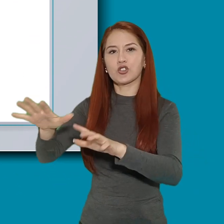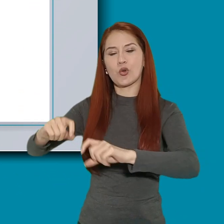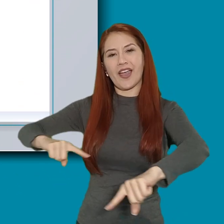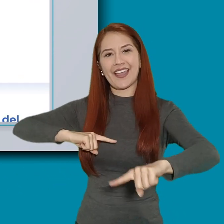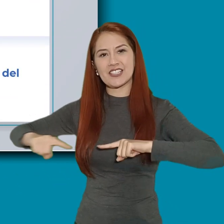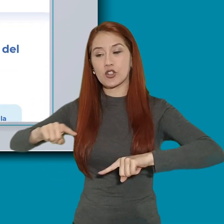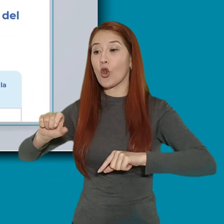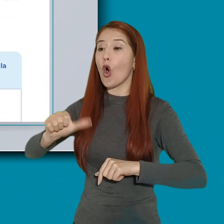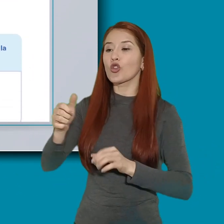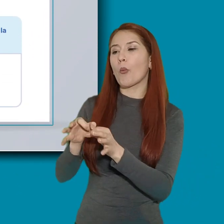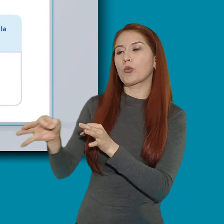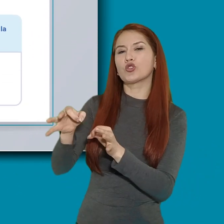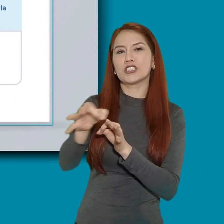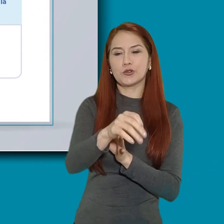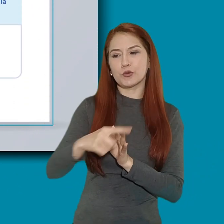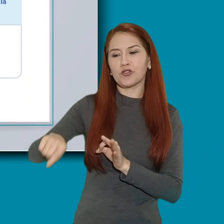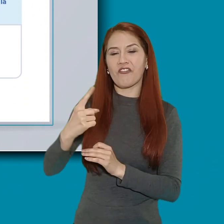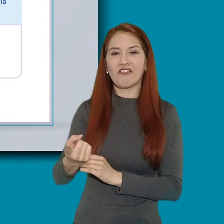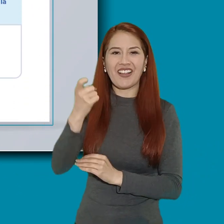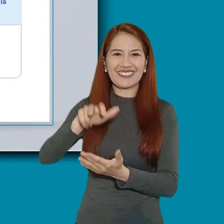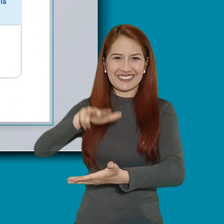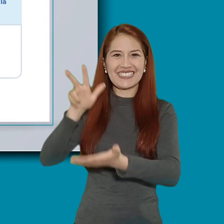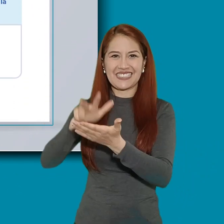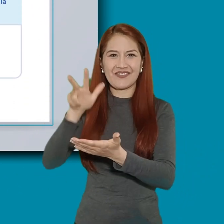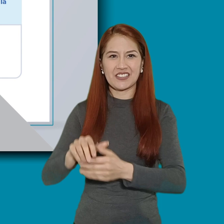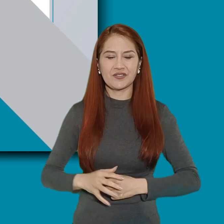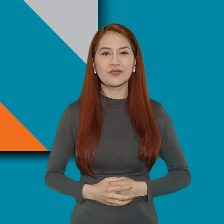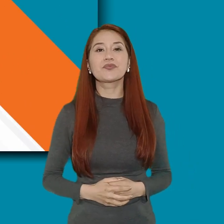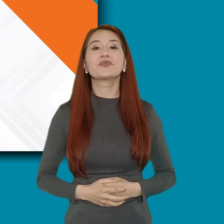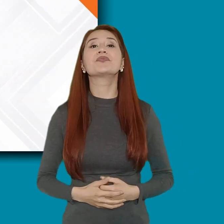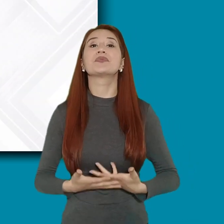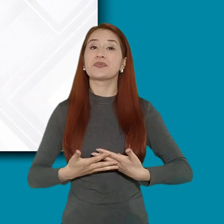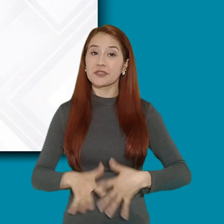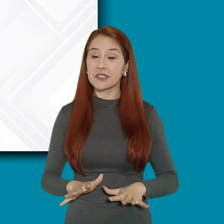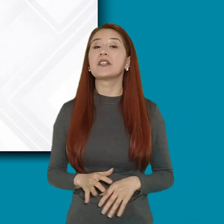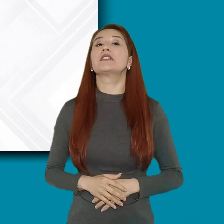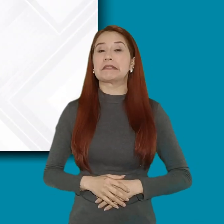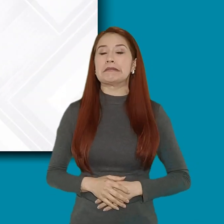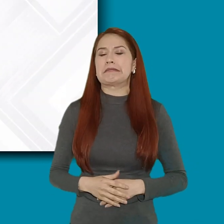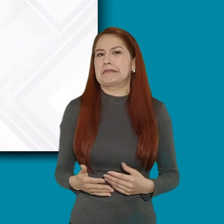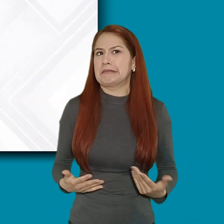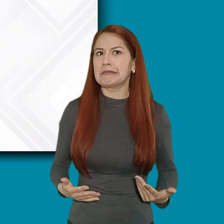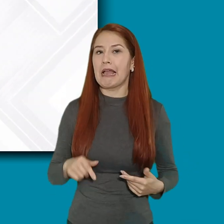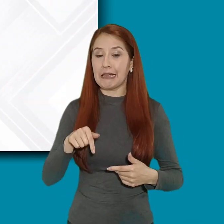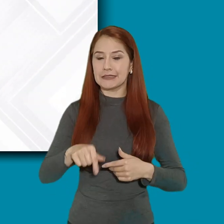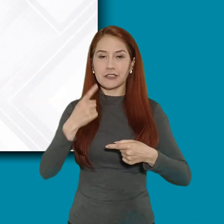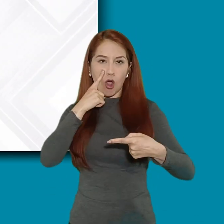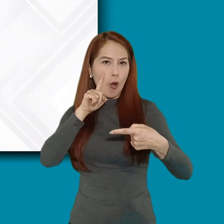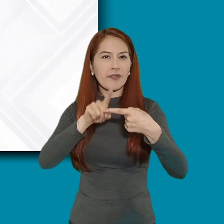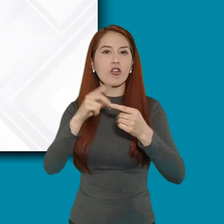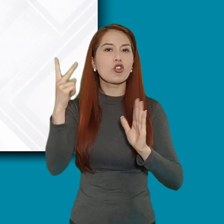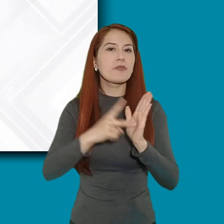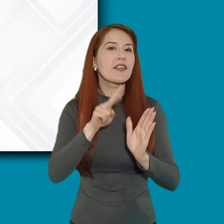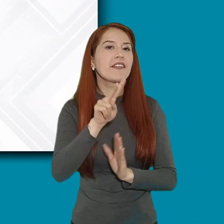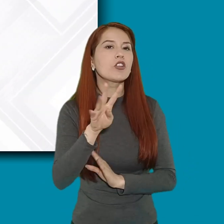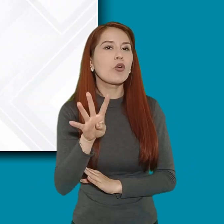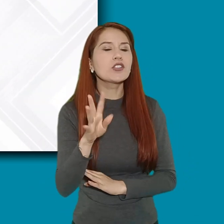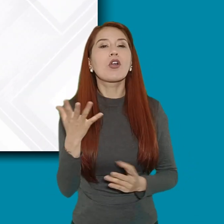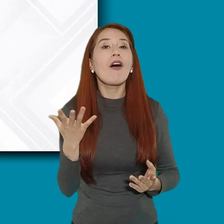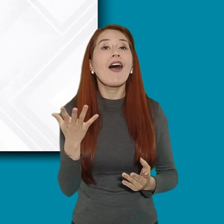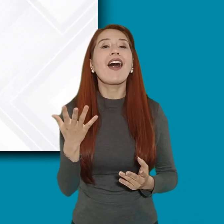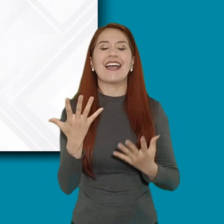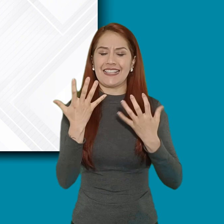en los municipios no certificados. Por esta razón, el objetivo para el 2024 es llegar con la